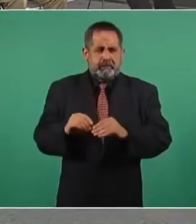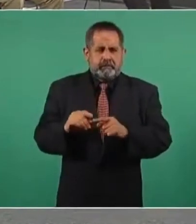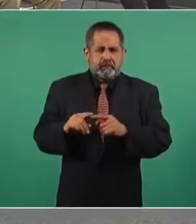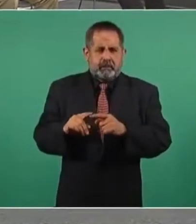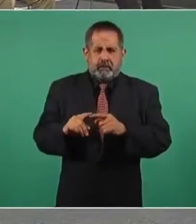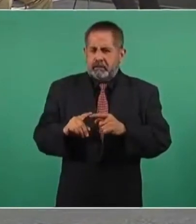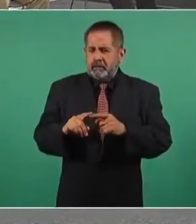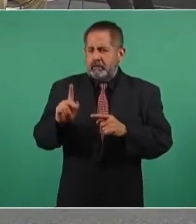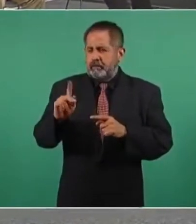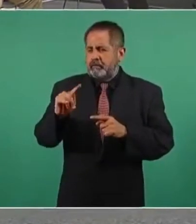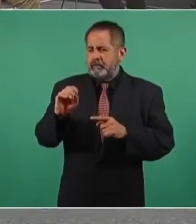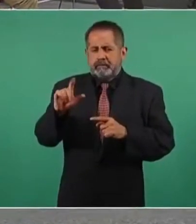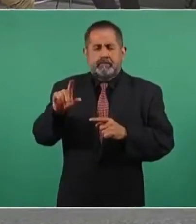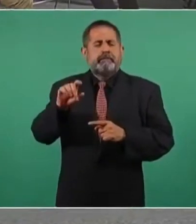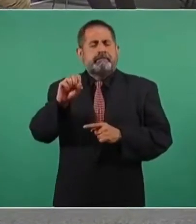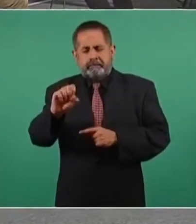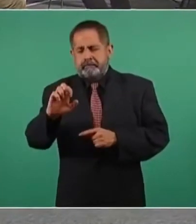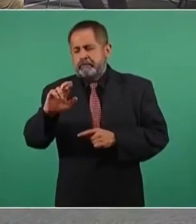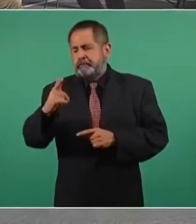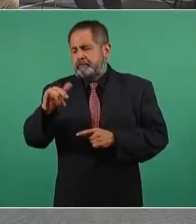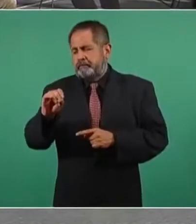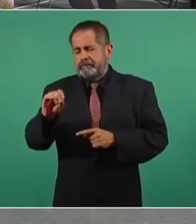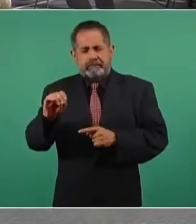Sergio Pitolo